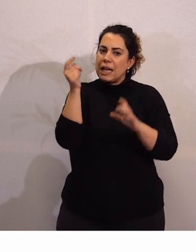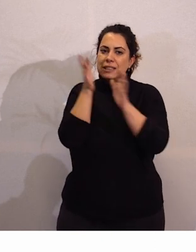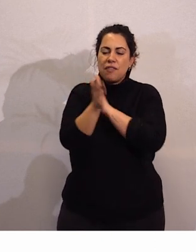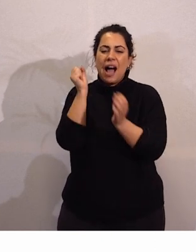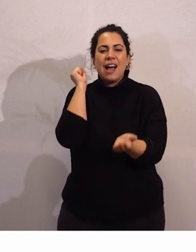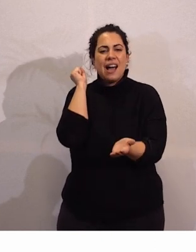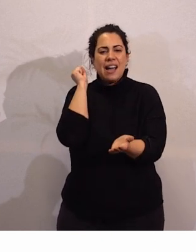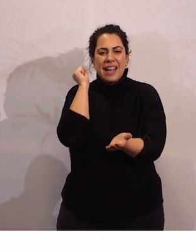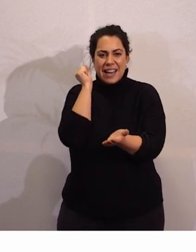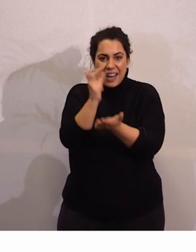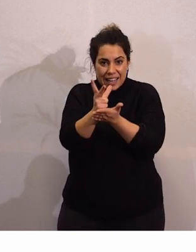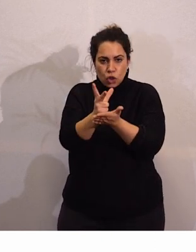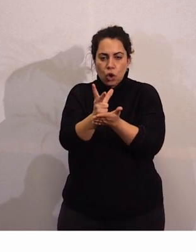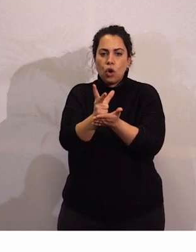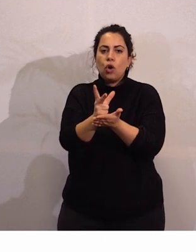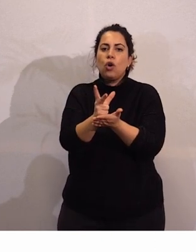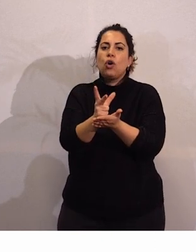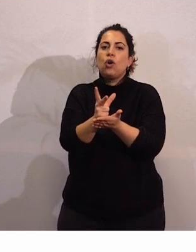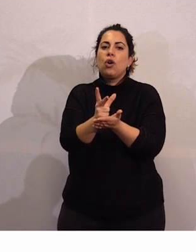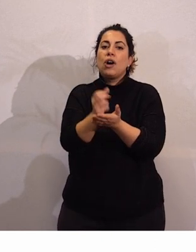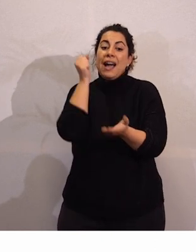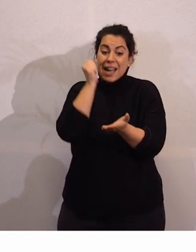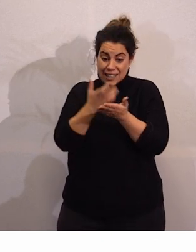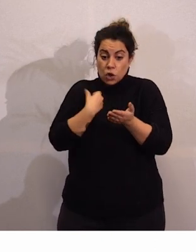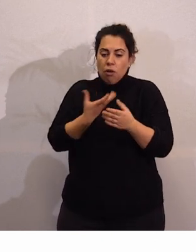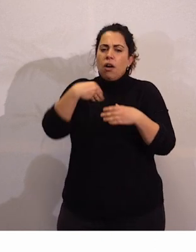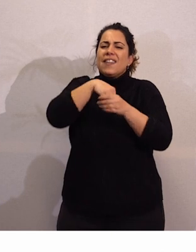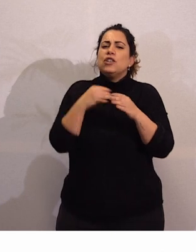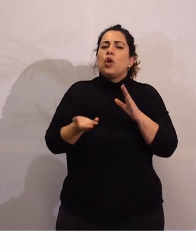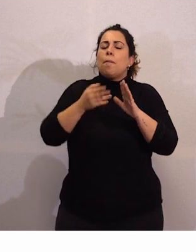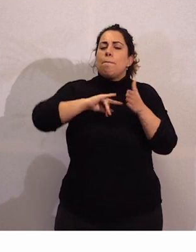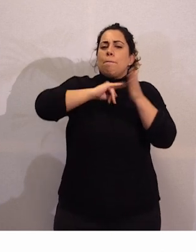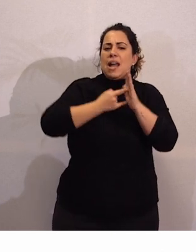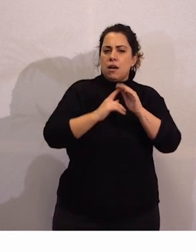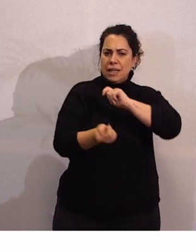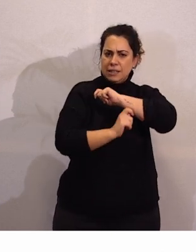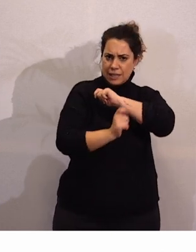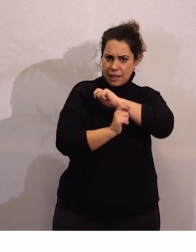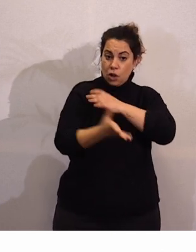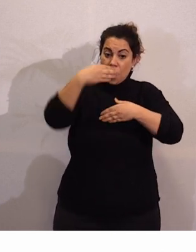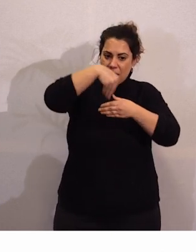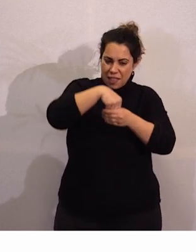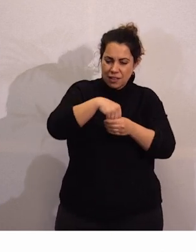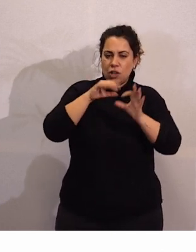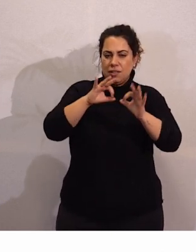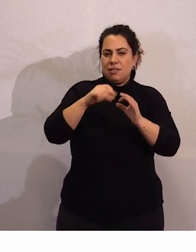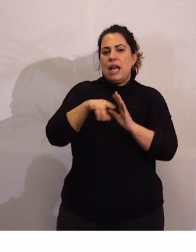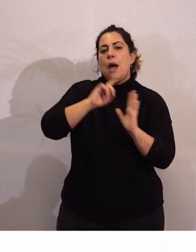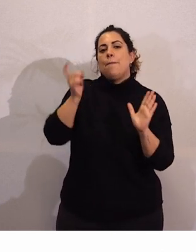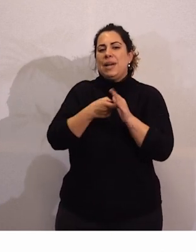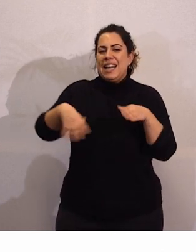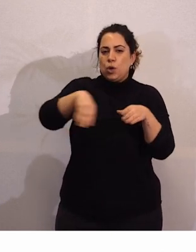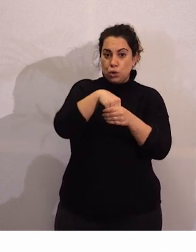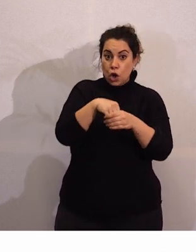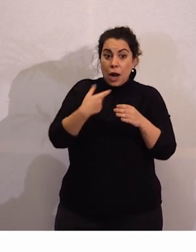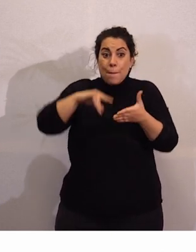que tiene el plan estratégico de plena inclusión. El plan estratégico